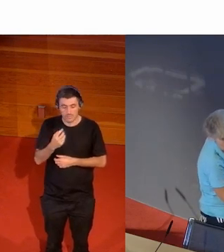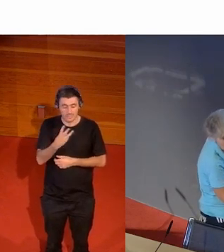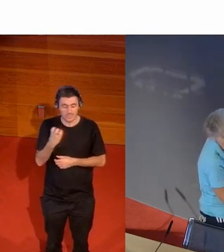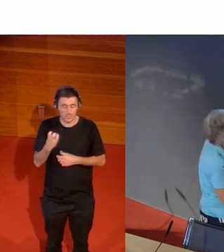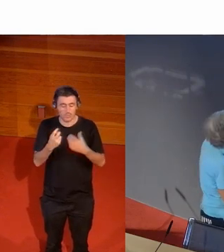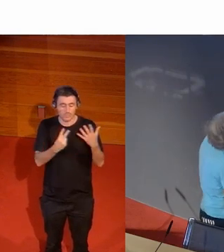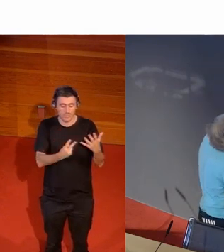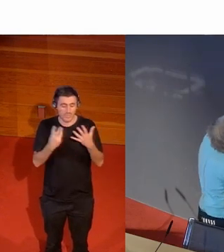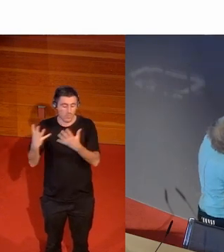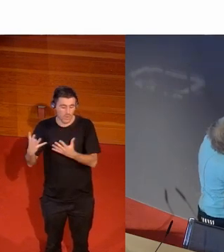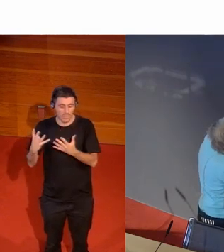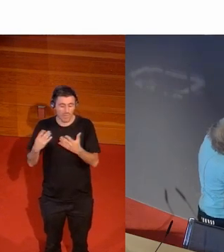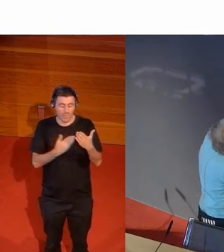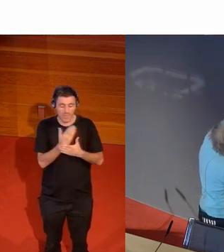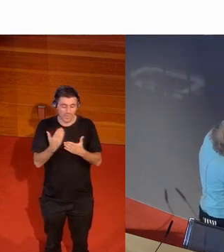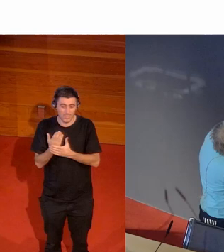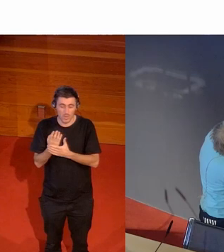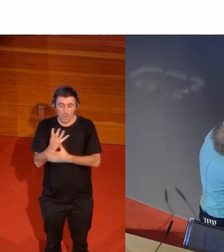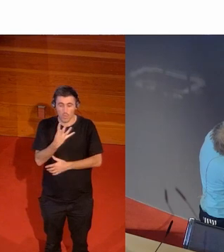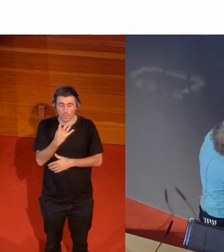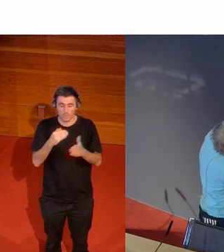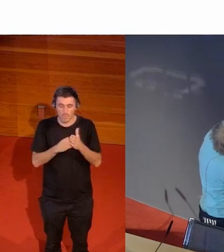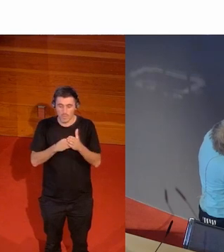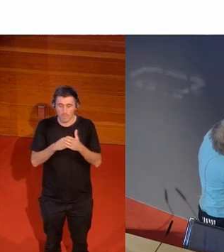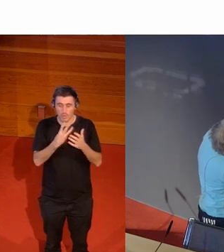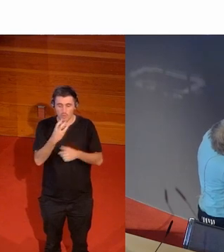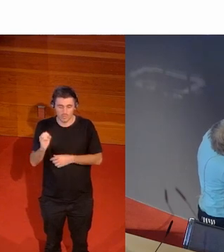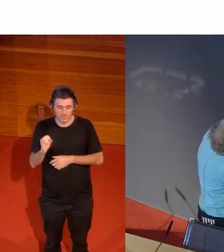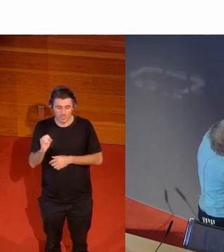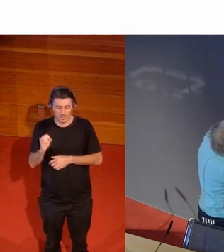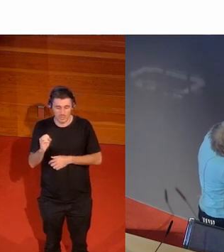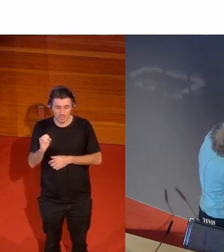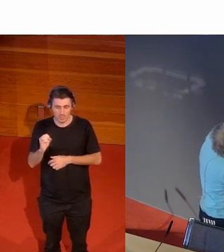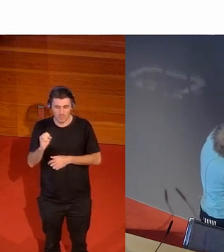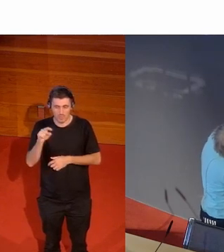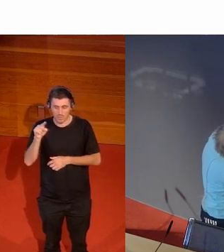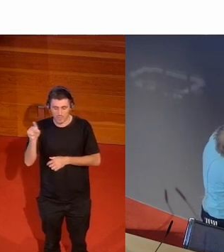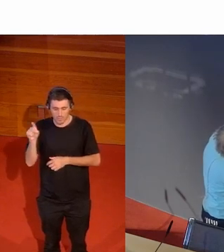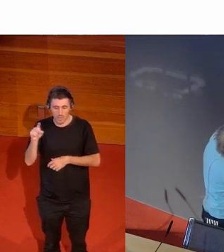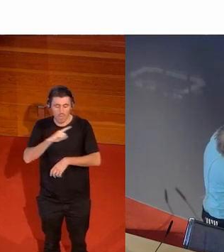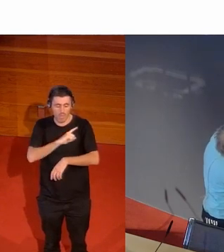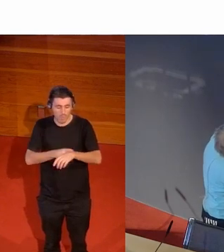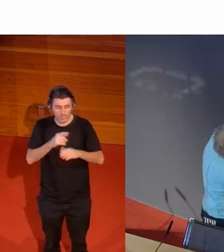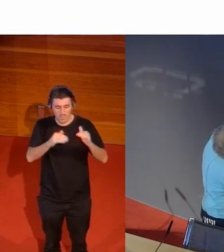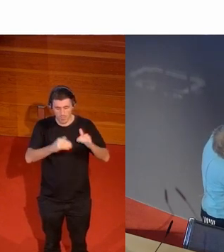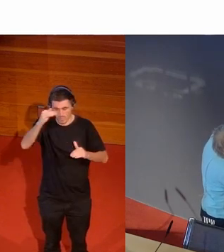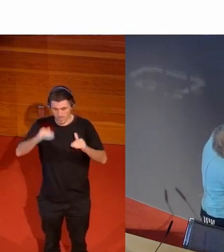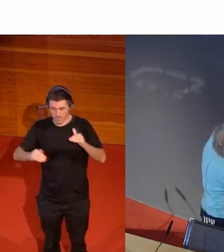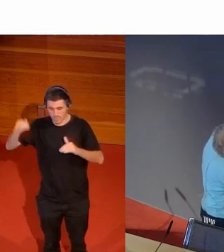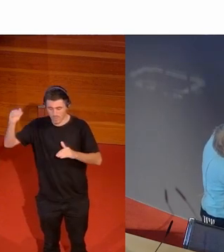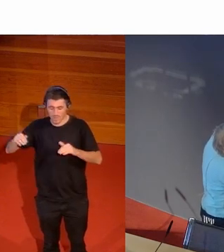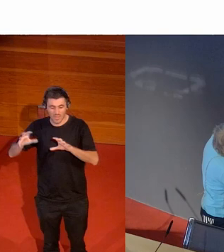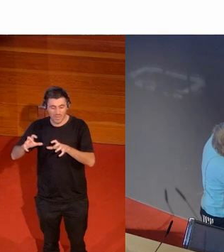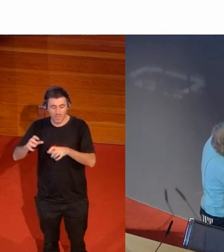que ya podemos sacar una conclusión estos son los deportes que suben bajan suben bajan y